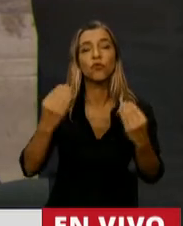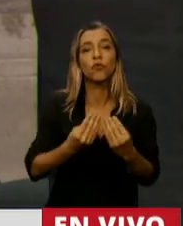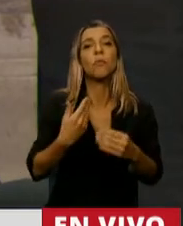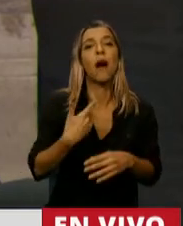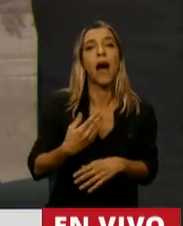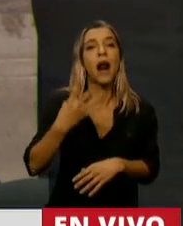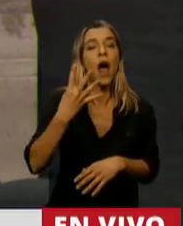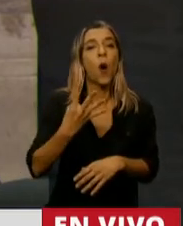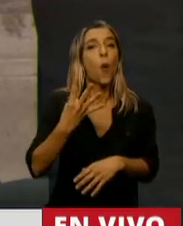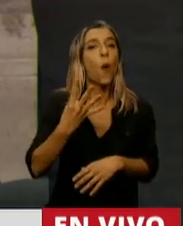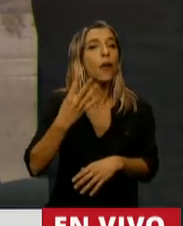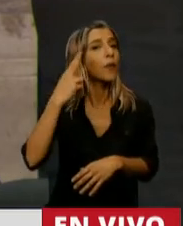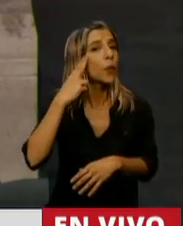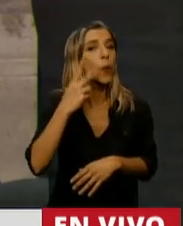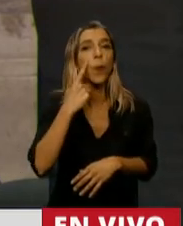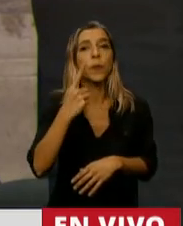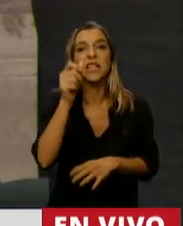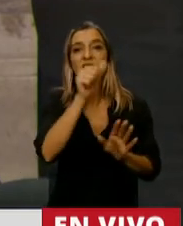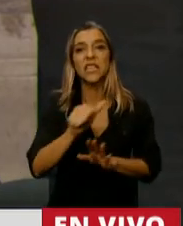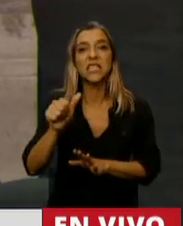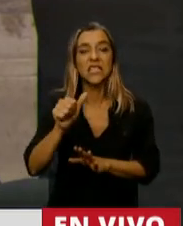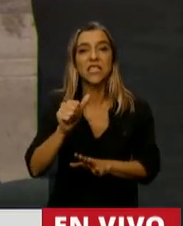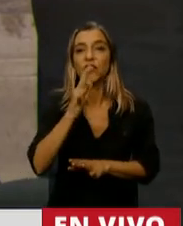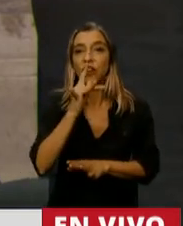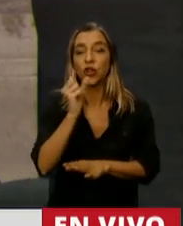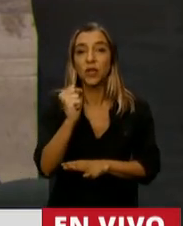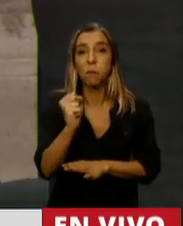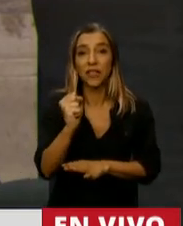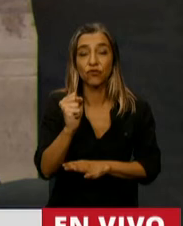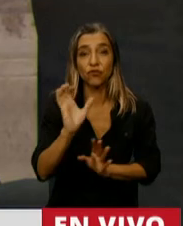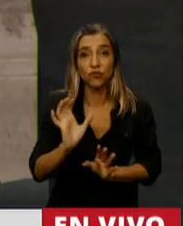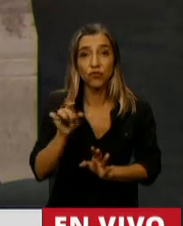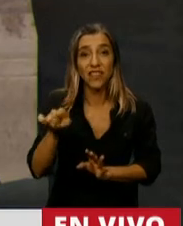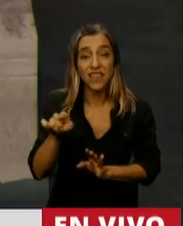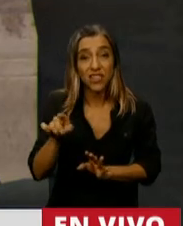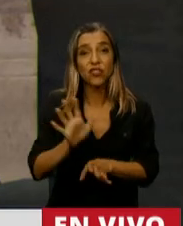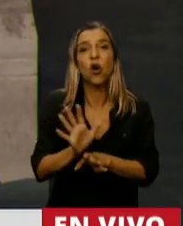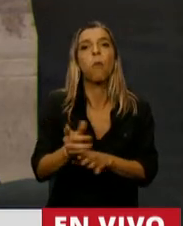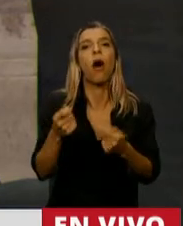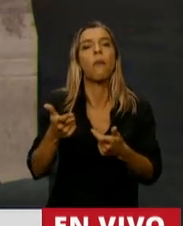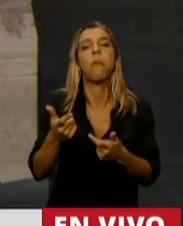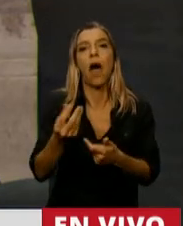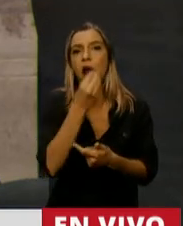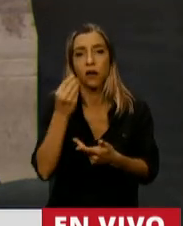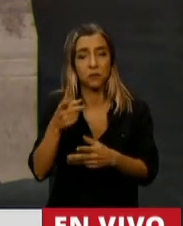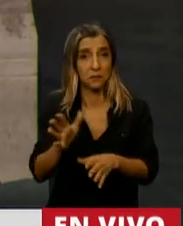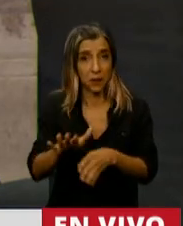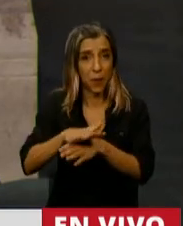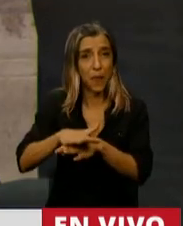.614 pesos. Lo dice el defensor de la tercera edad. Esa es la gran deuda que va a tener Argentina junto